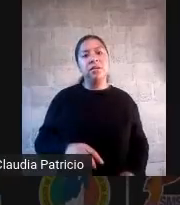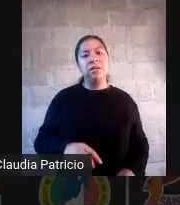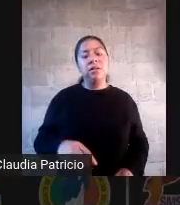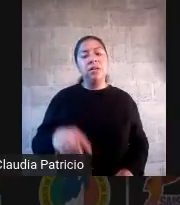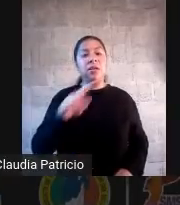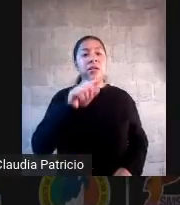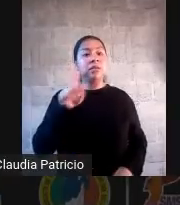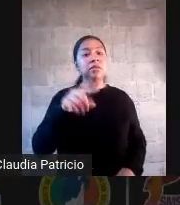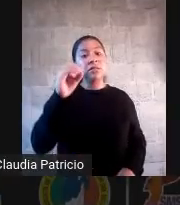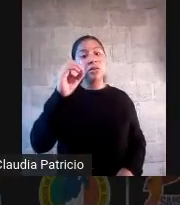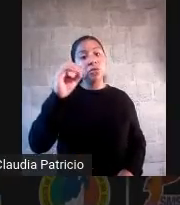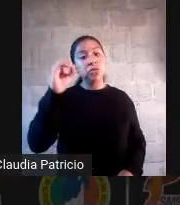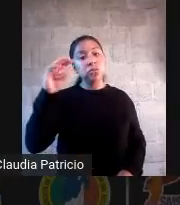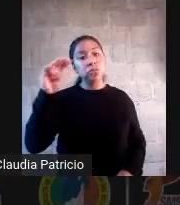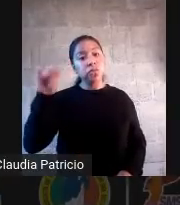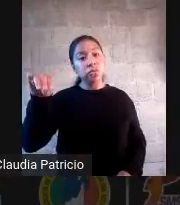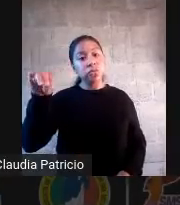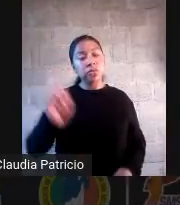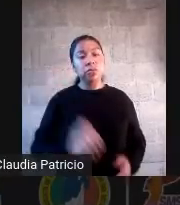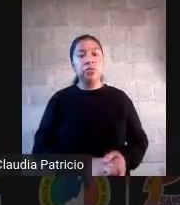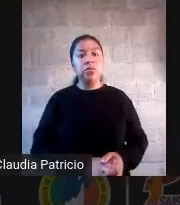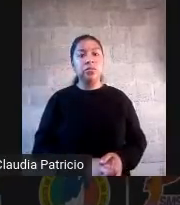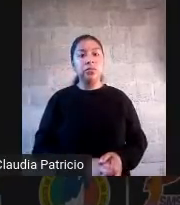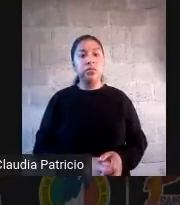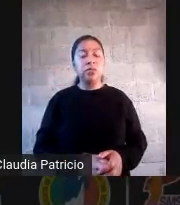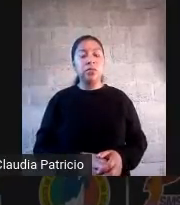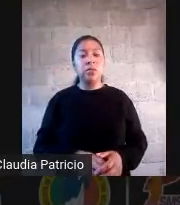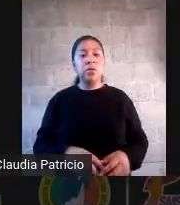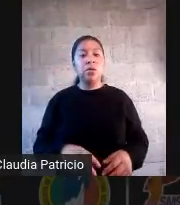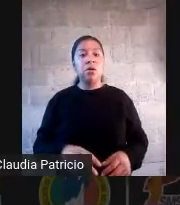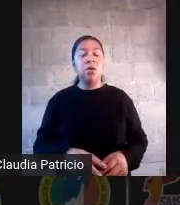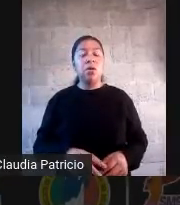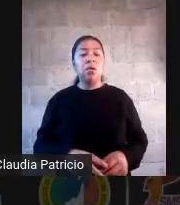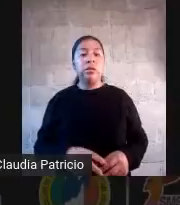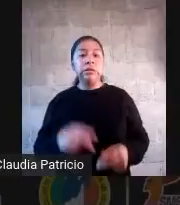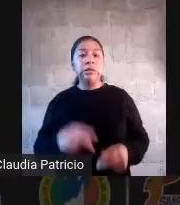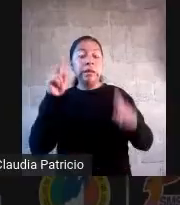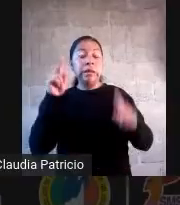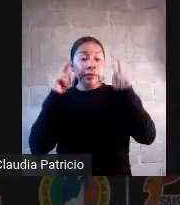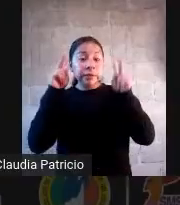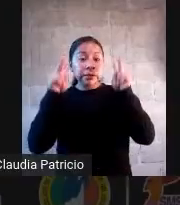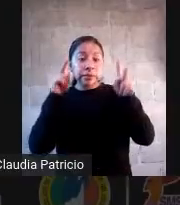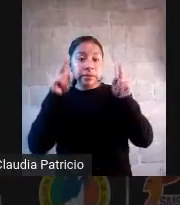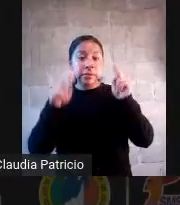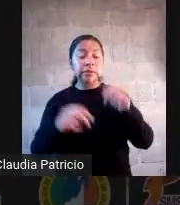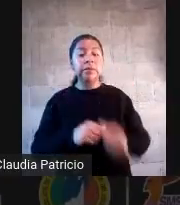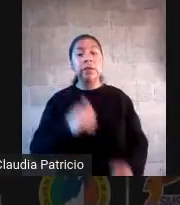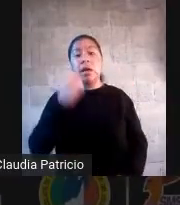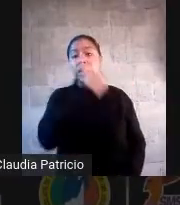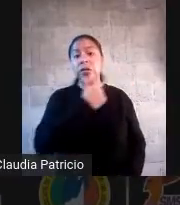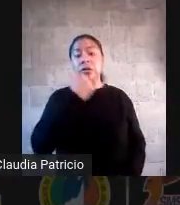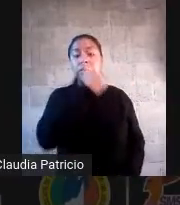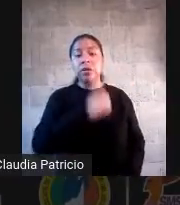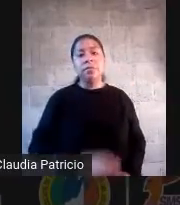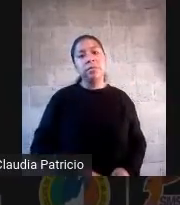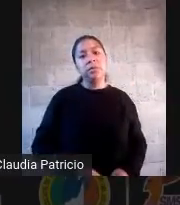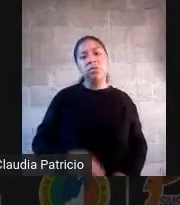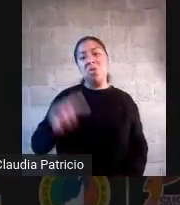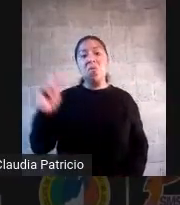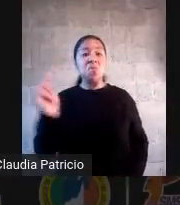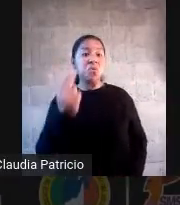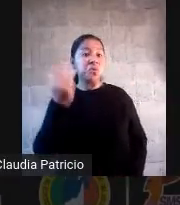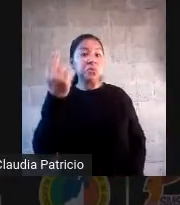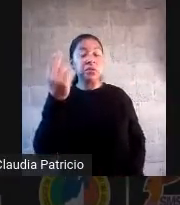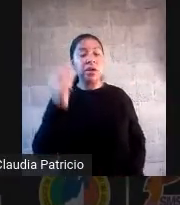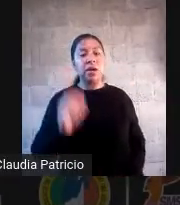manera presencial, iré a visitarlos, o el visitador, el apoyo de USAER, el compañero ATP, irá, y